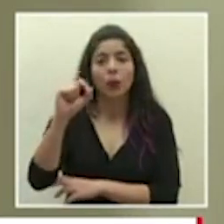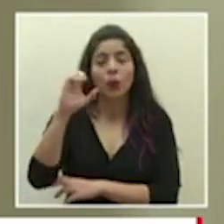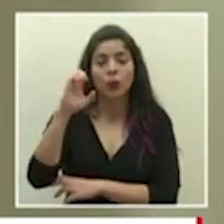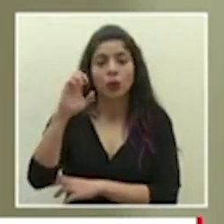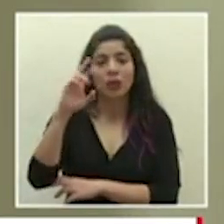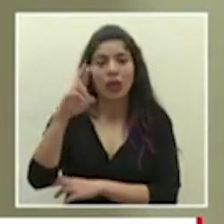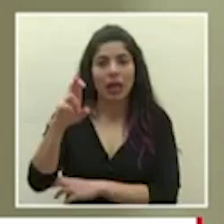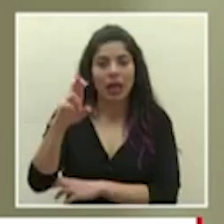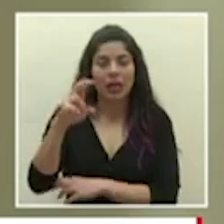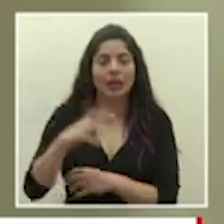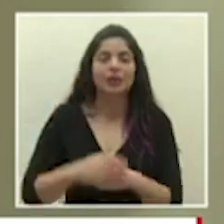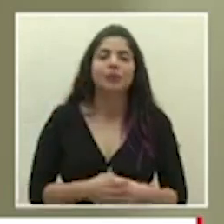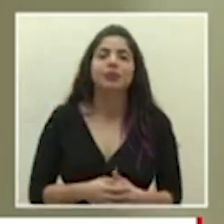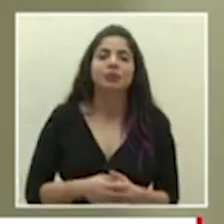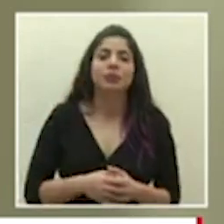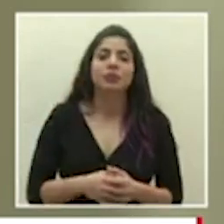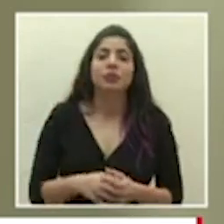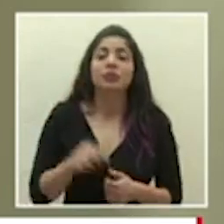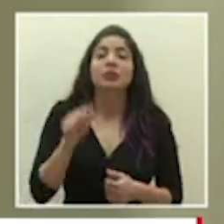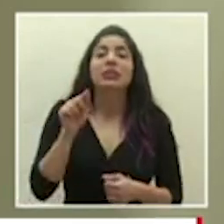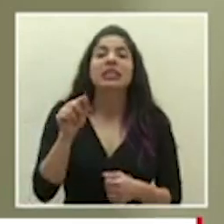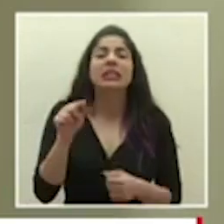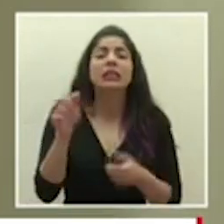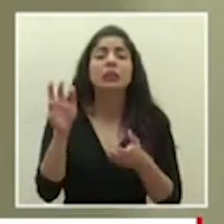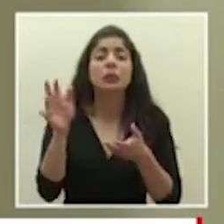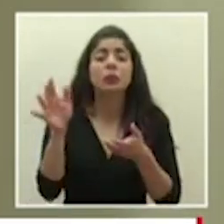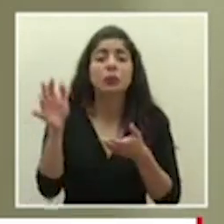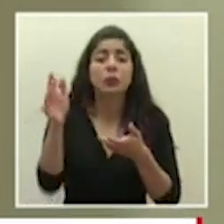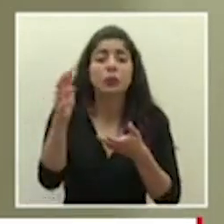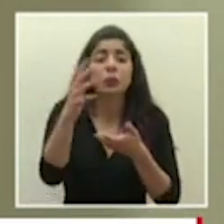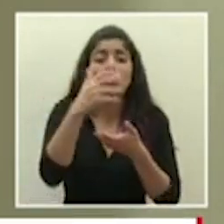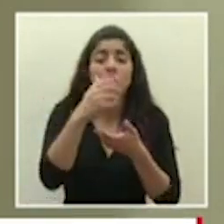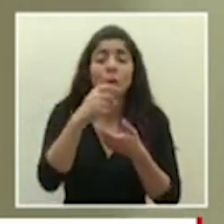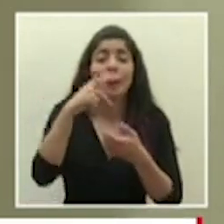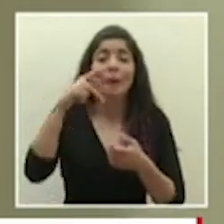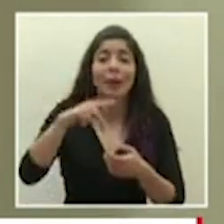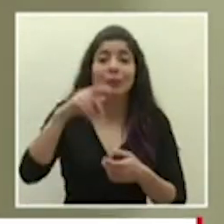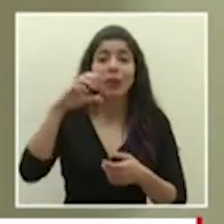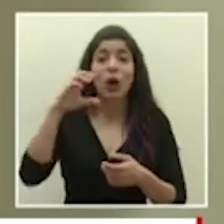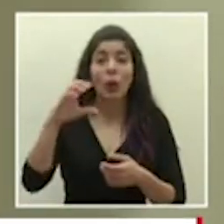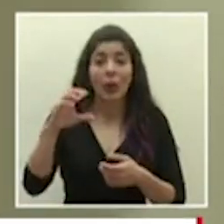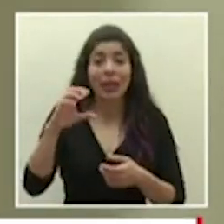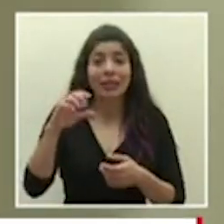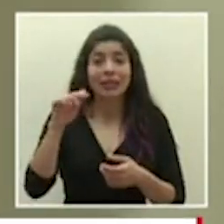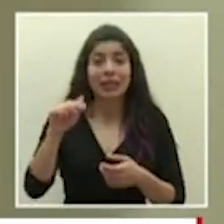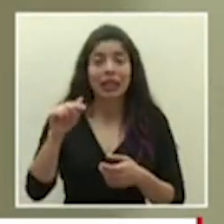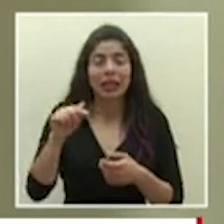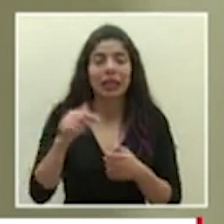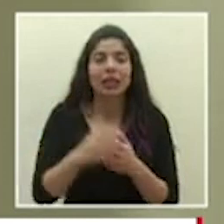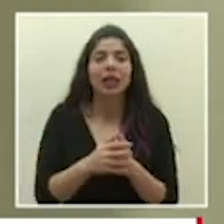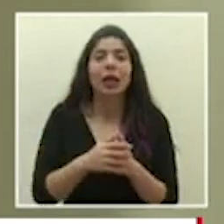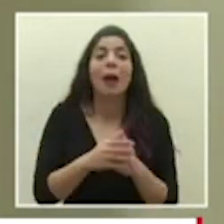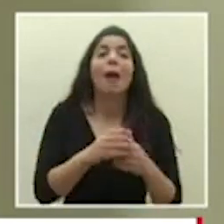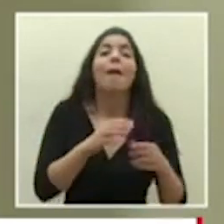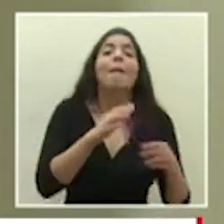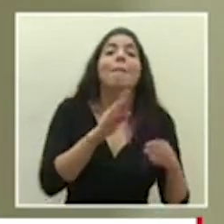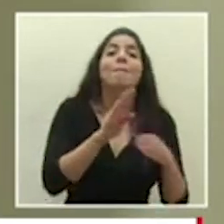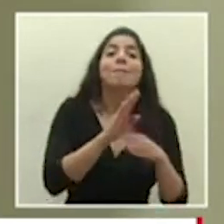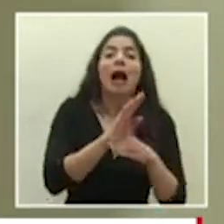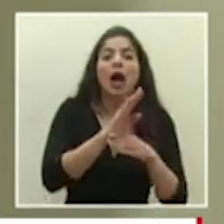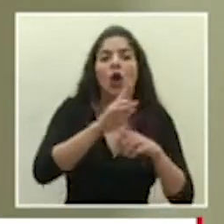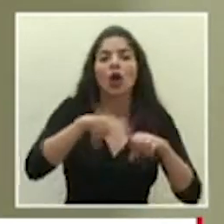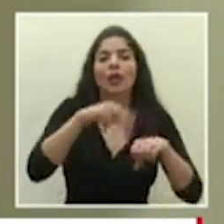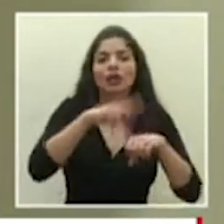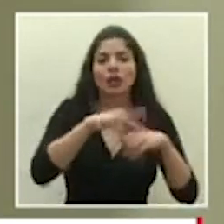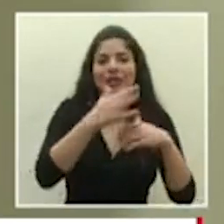y esta captación de plasma convalesciente se puede hacer en el Banco Nacional de